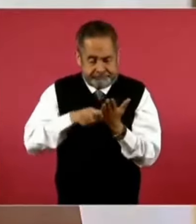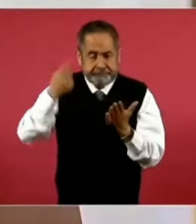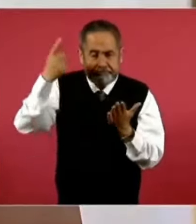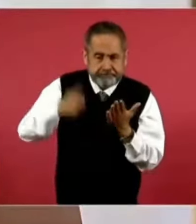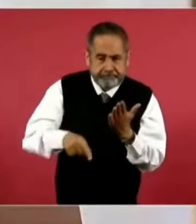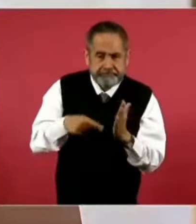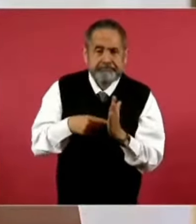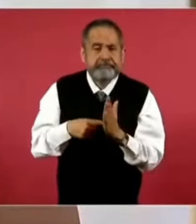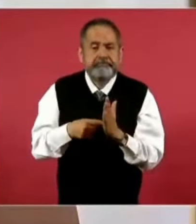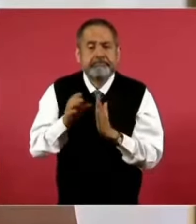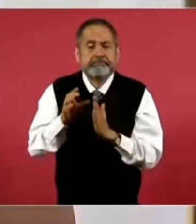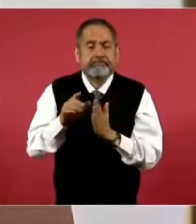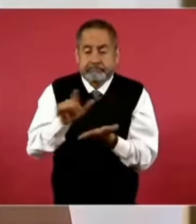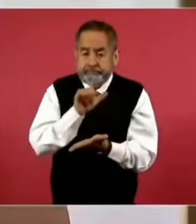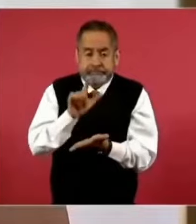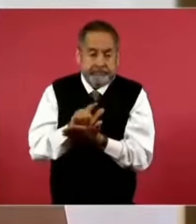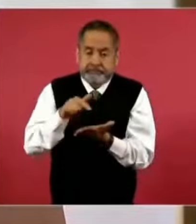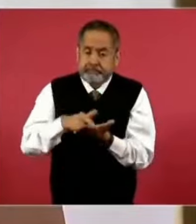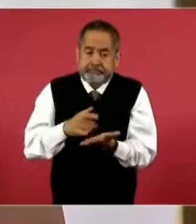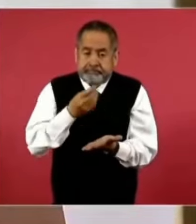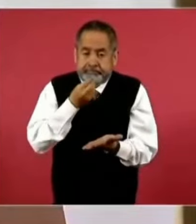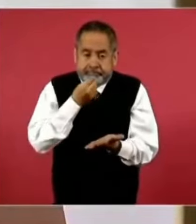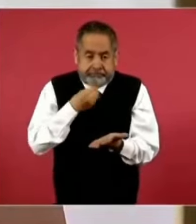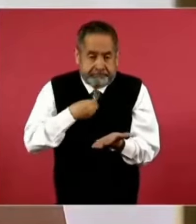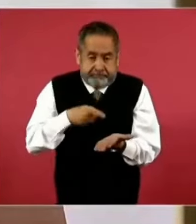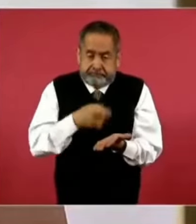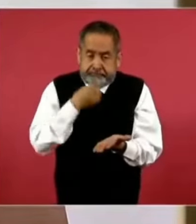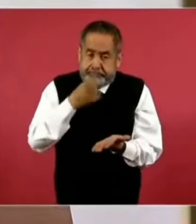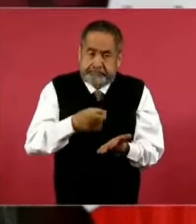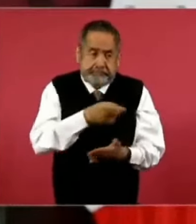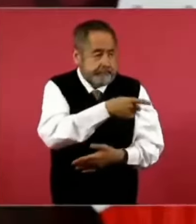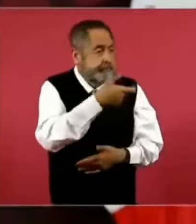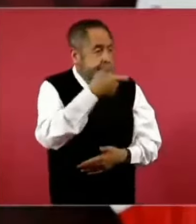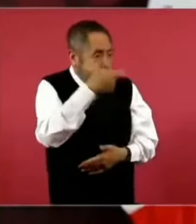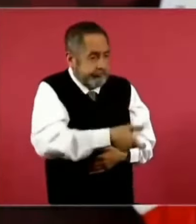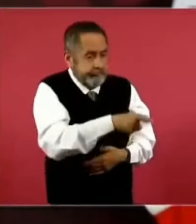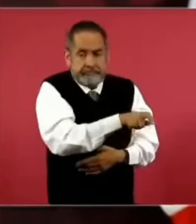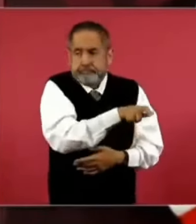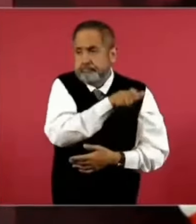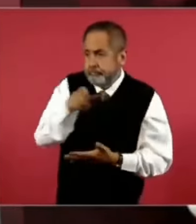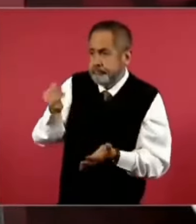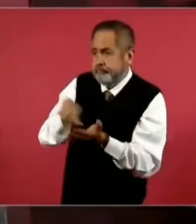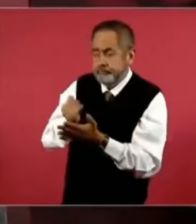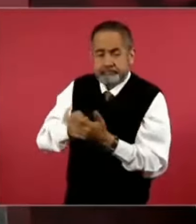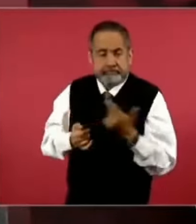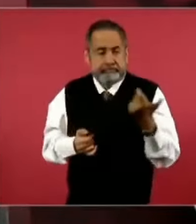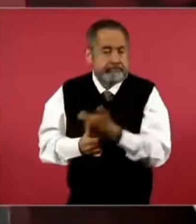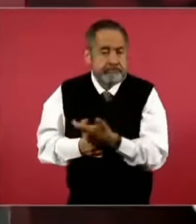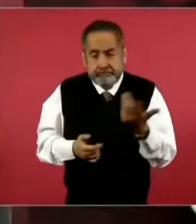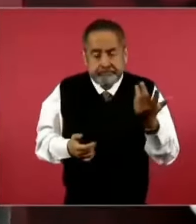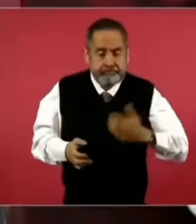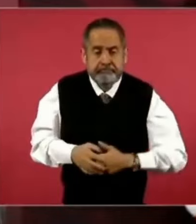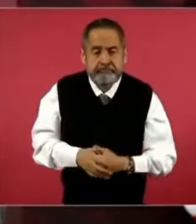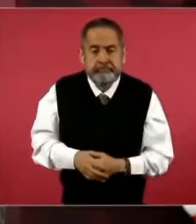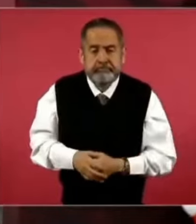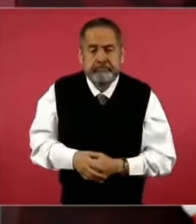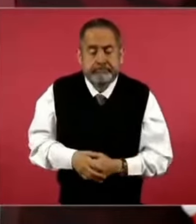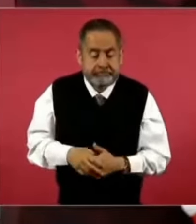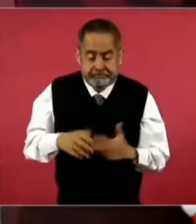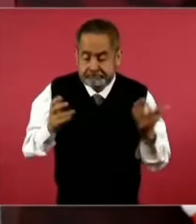legal y es